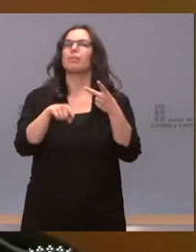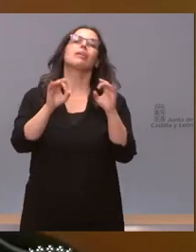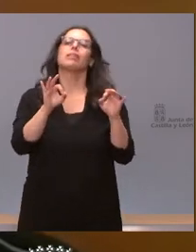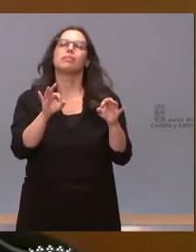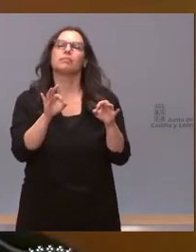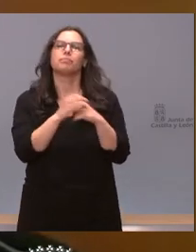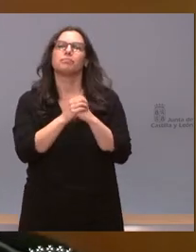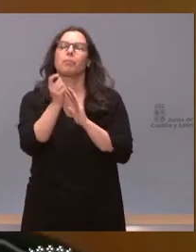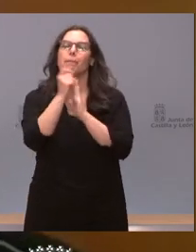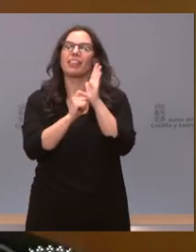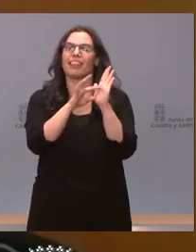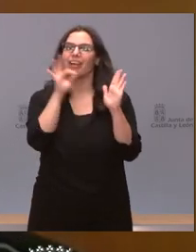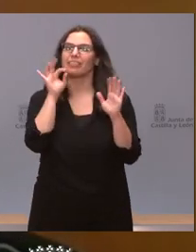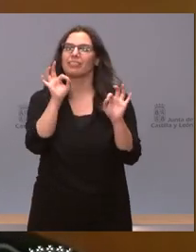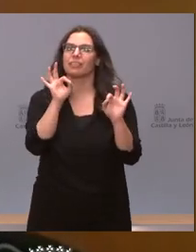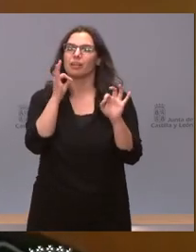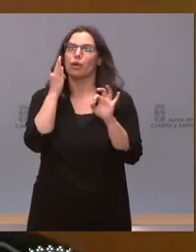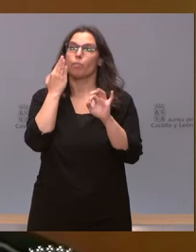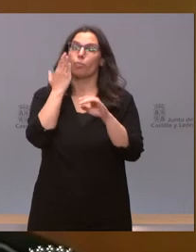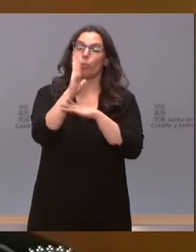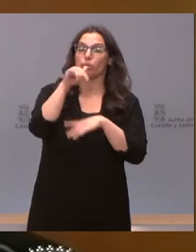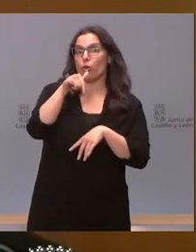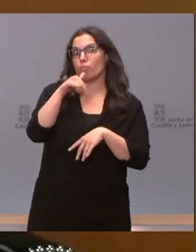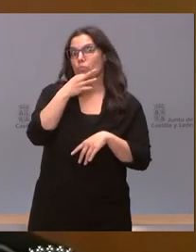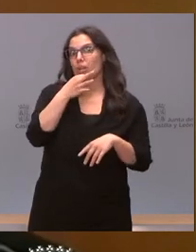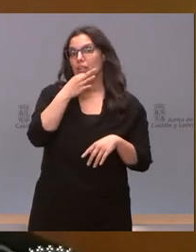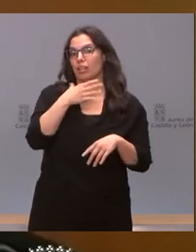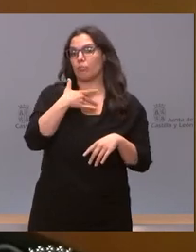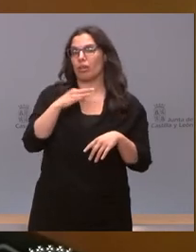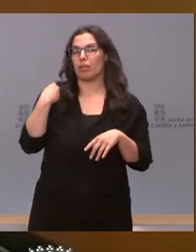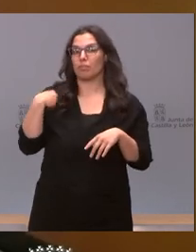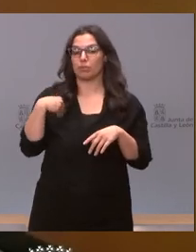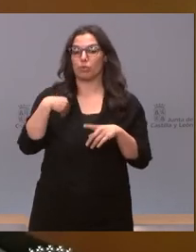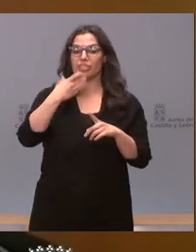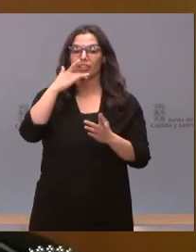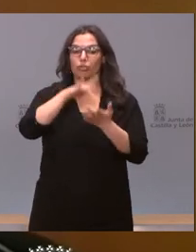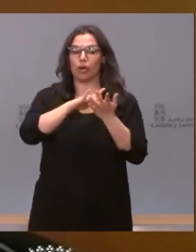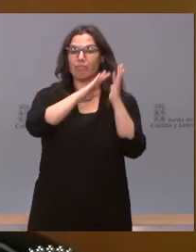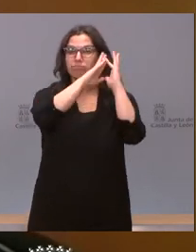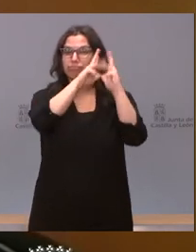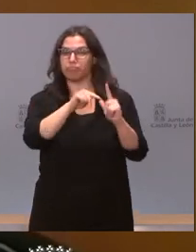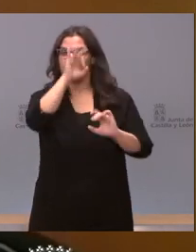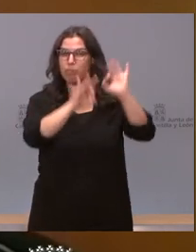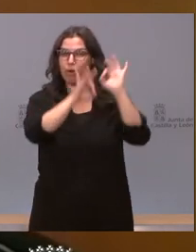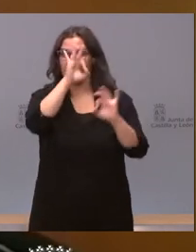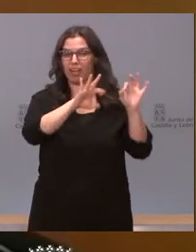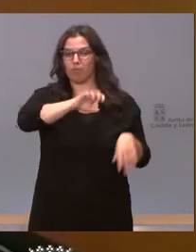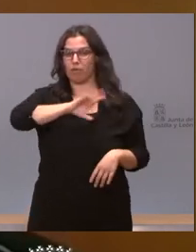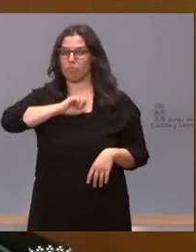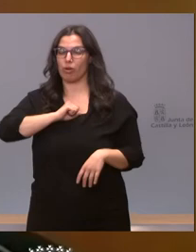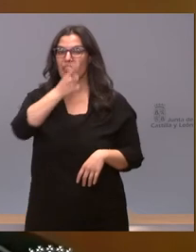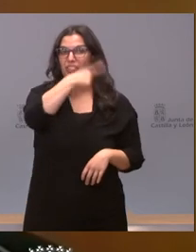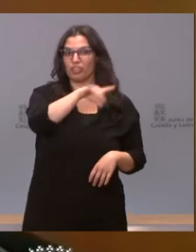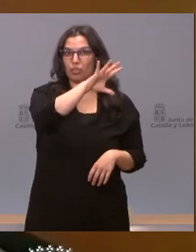de propuesta o que puede salir esta tarde ajustando el semáforo de que con más de 150 puntos de incidencia se